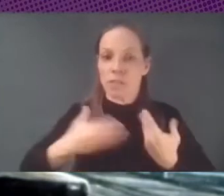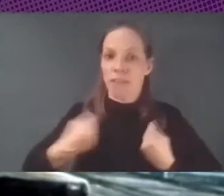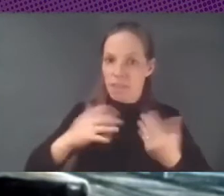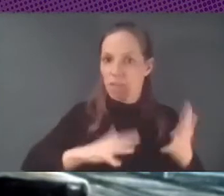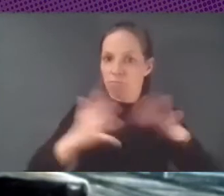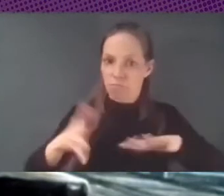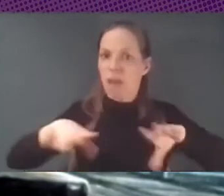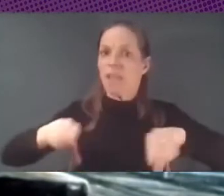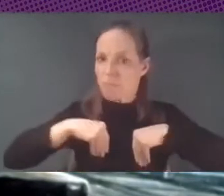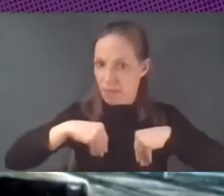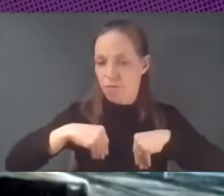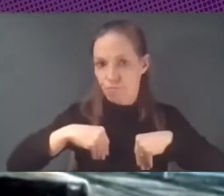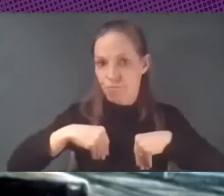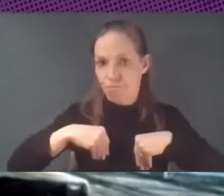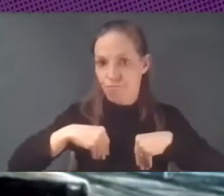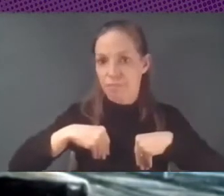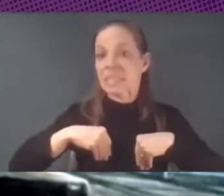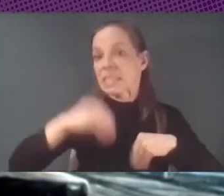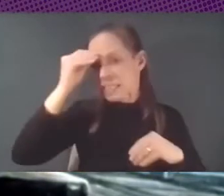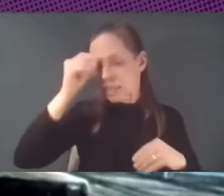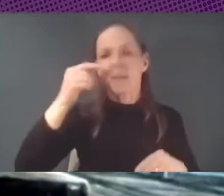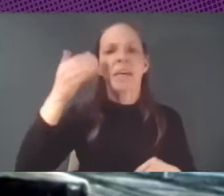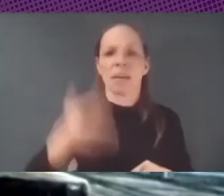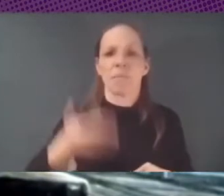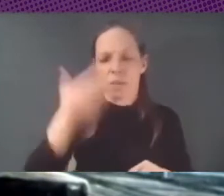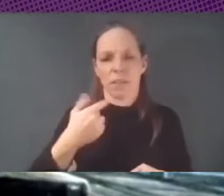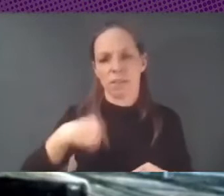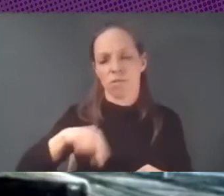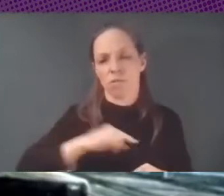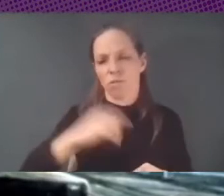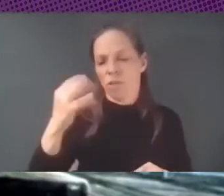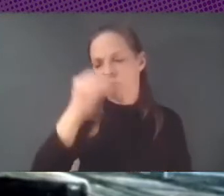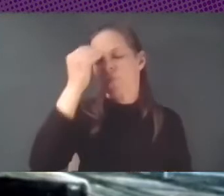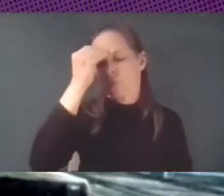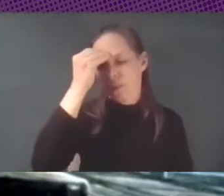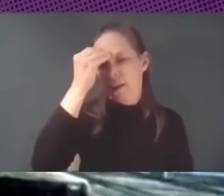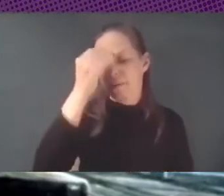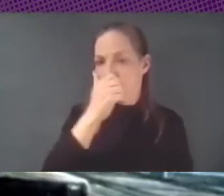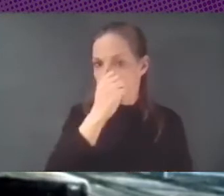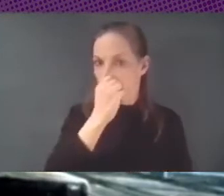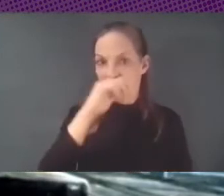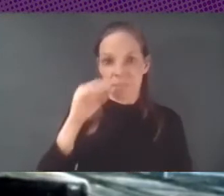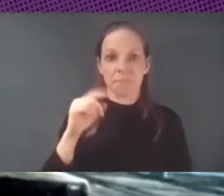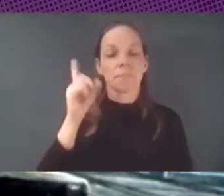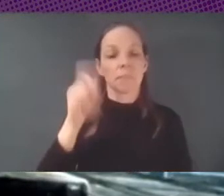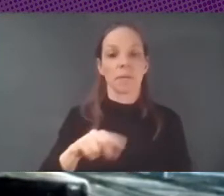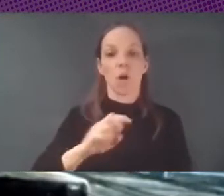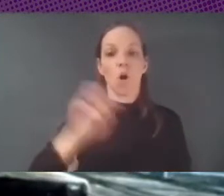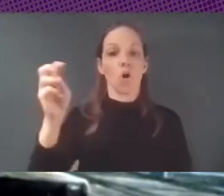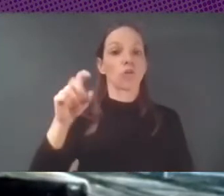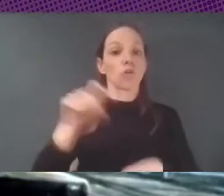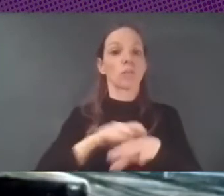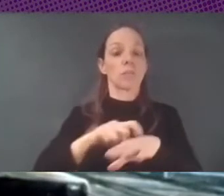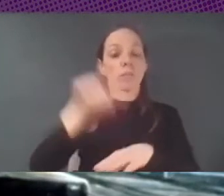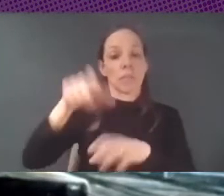que es un algo importante que tendremos que plantearnos sobre todo en relación también con otros tipos de trabajadores